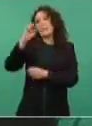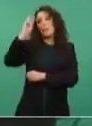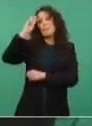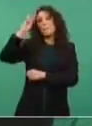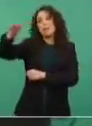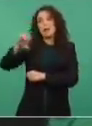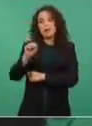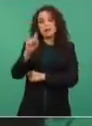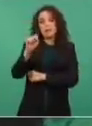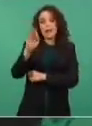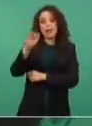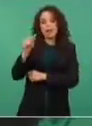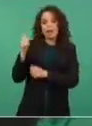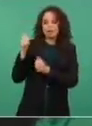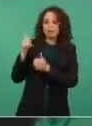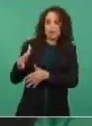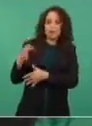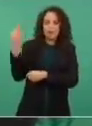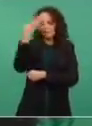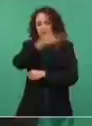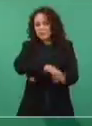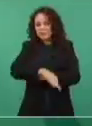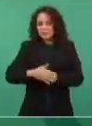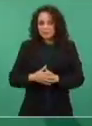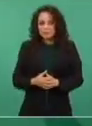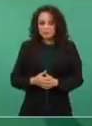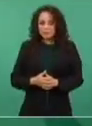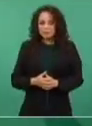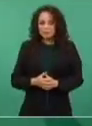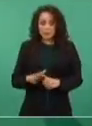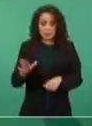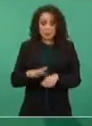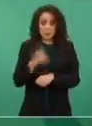Se llamó la estafa maestra.